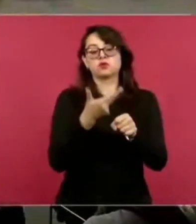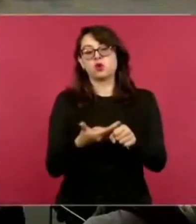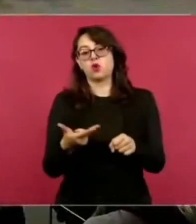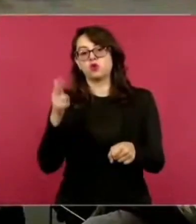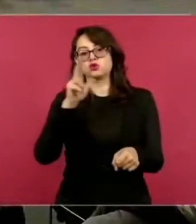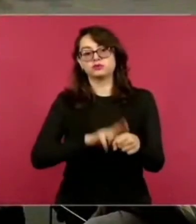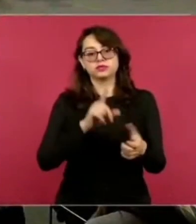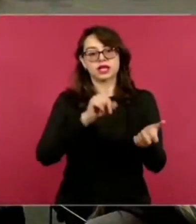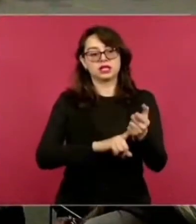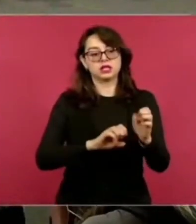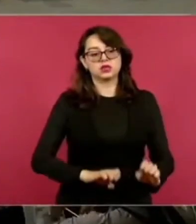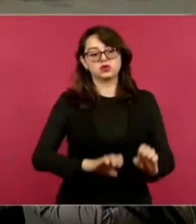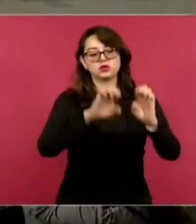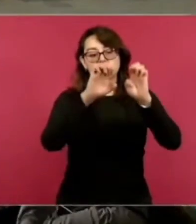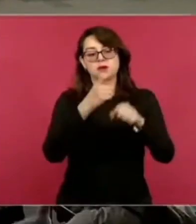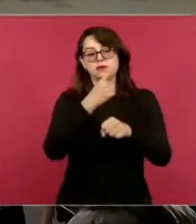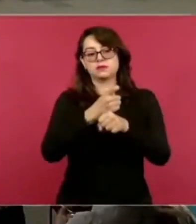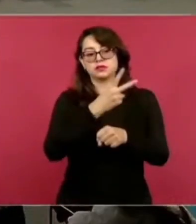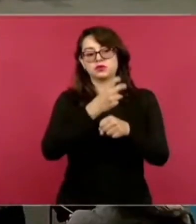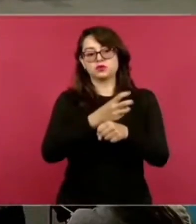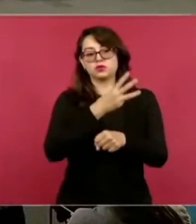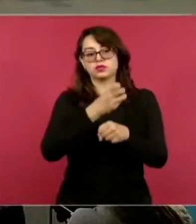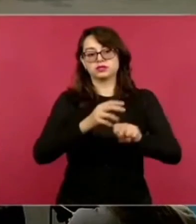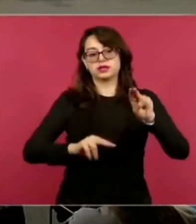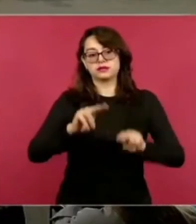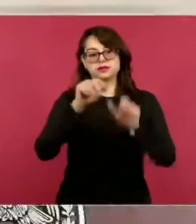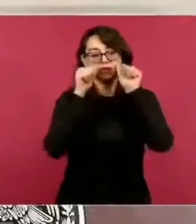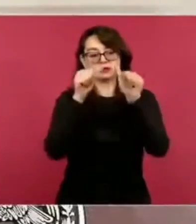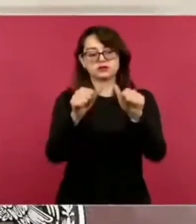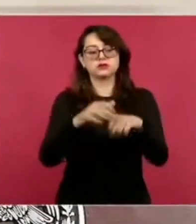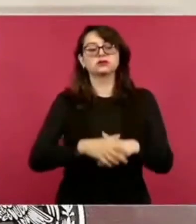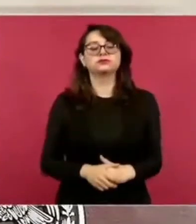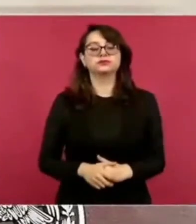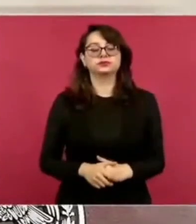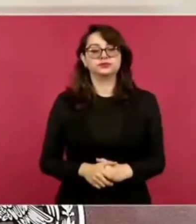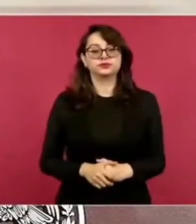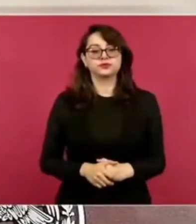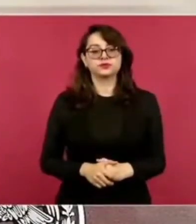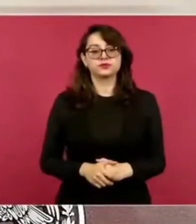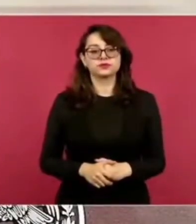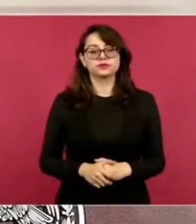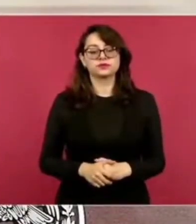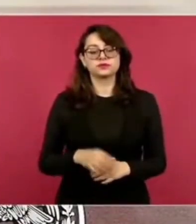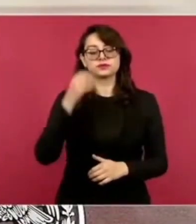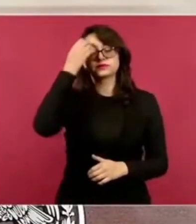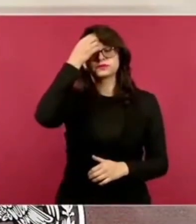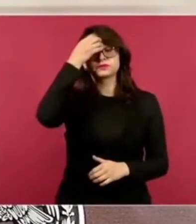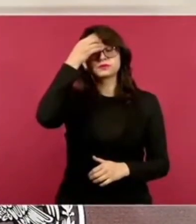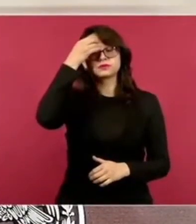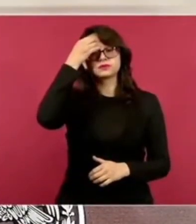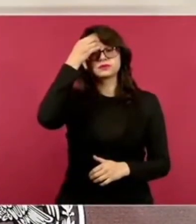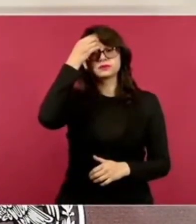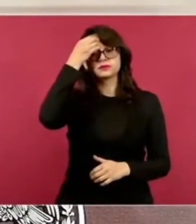INSS-Bienestar en el primero, segundo y tercer nivel de atención. Y agregado, como ustedes ya saben, de cada 15 días,